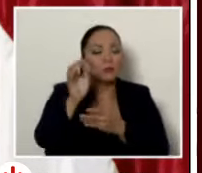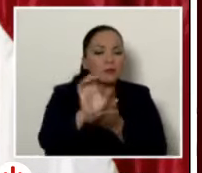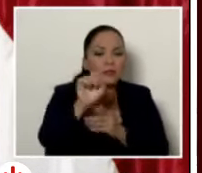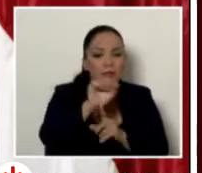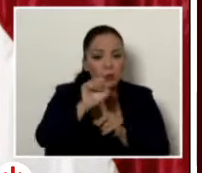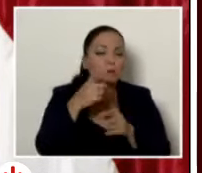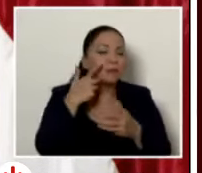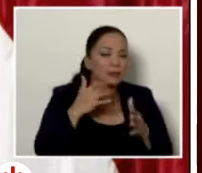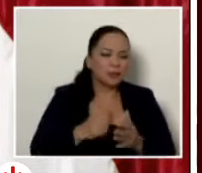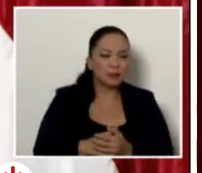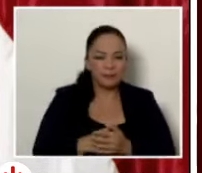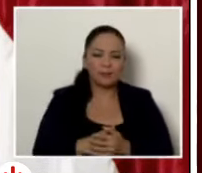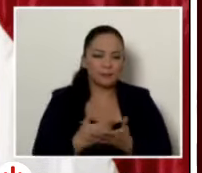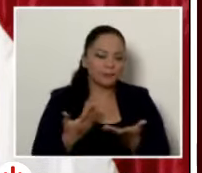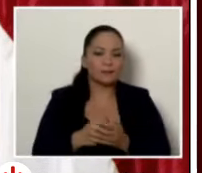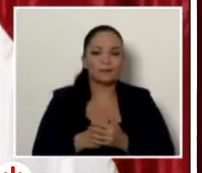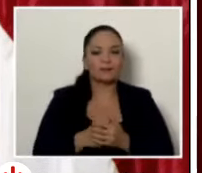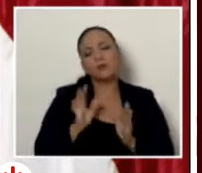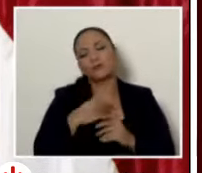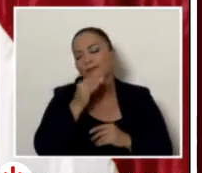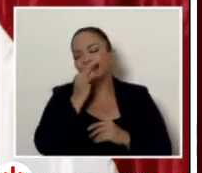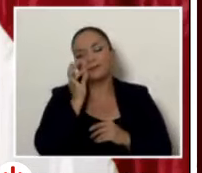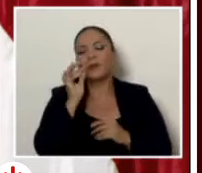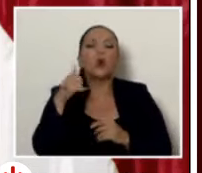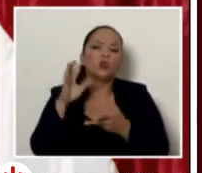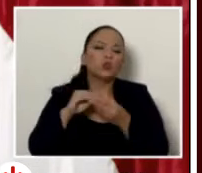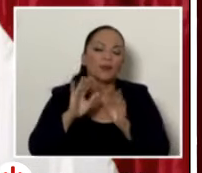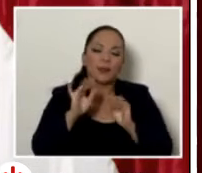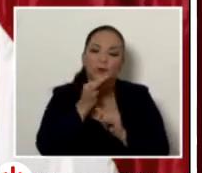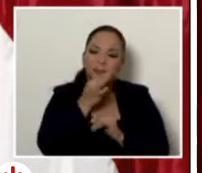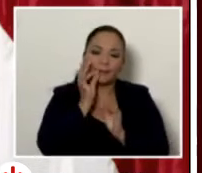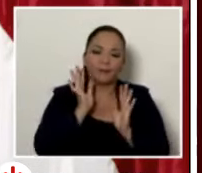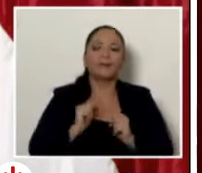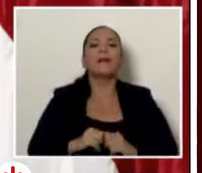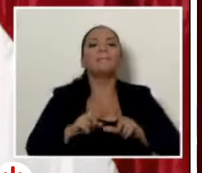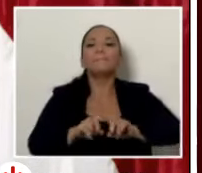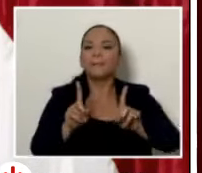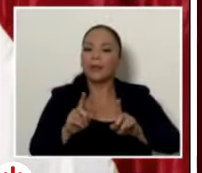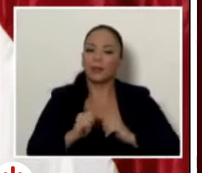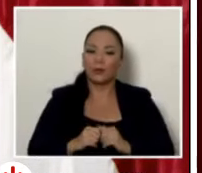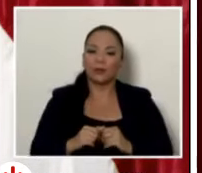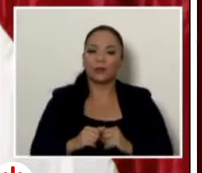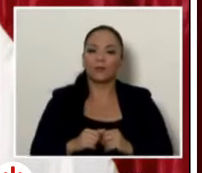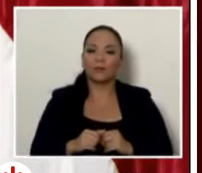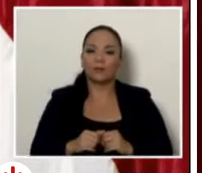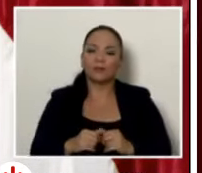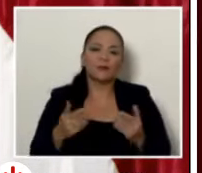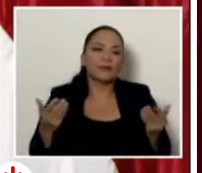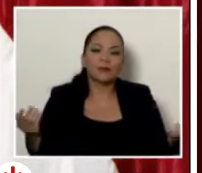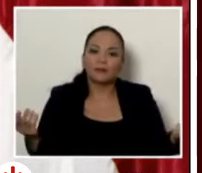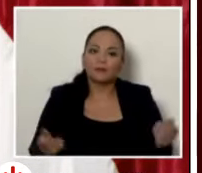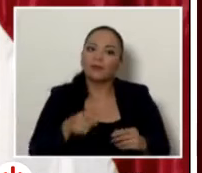me voy a reservar los comentarios bueno me reservaré otros comentarios pero no le pida a quien